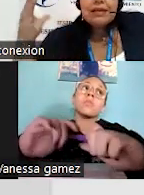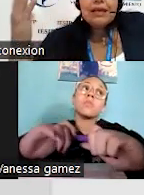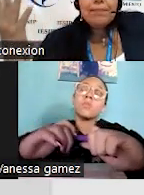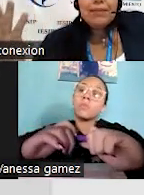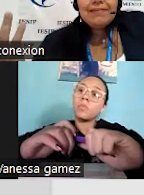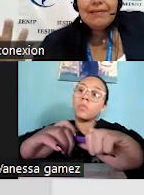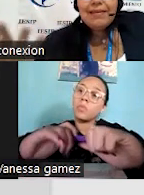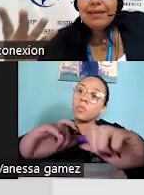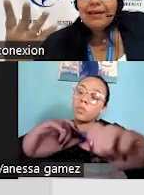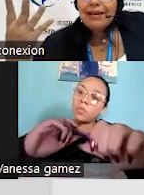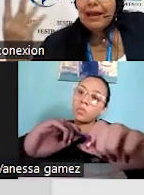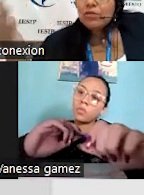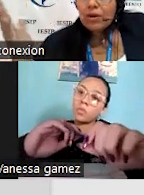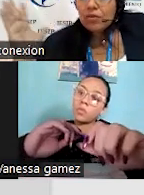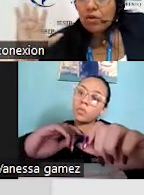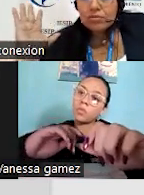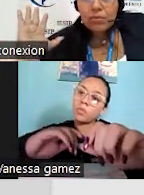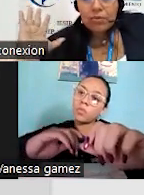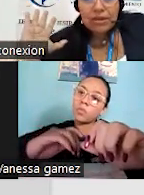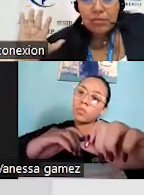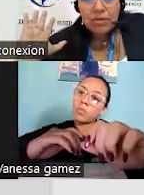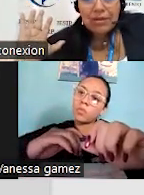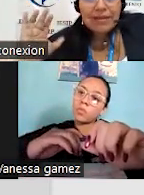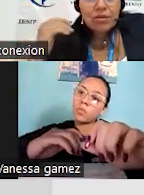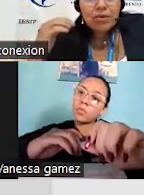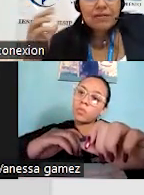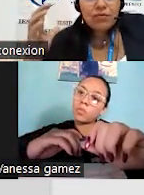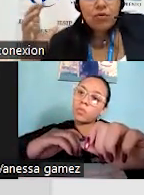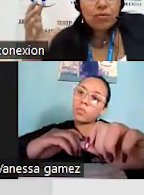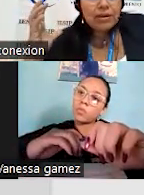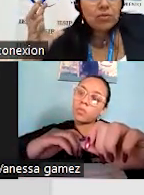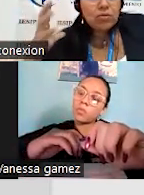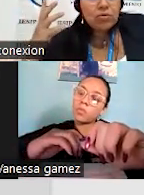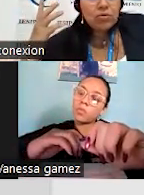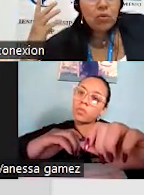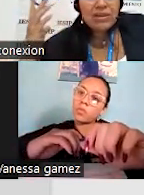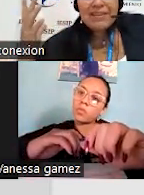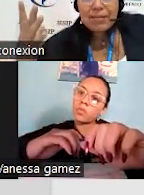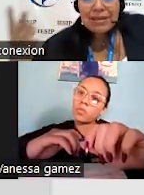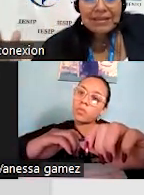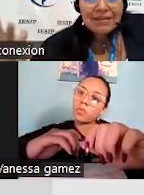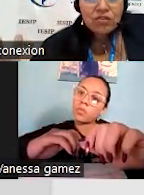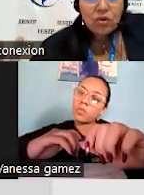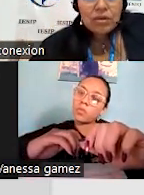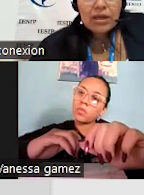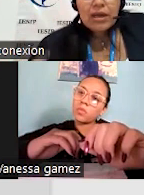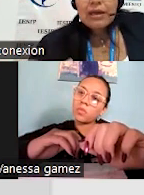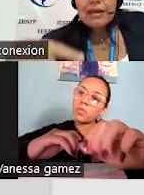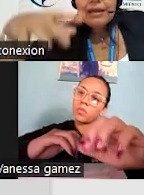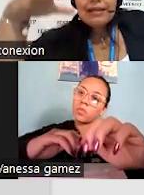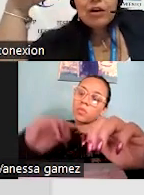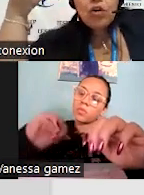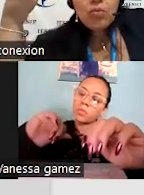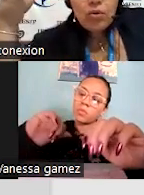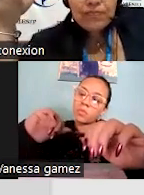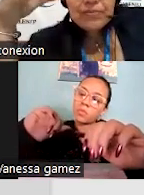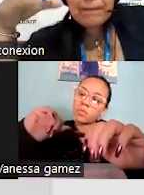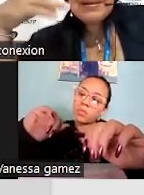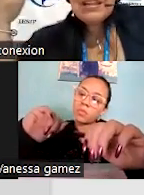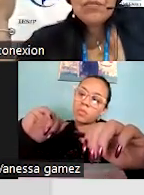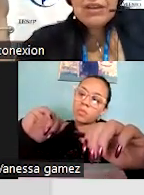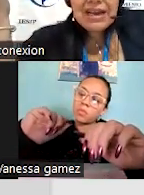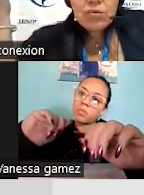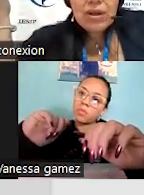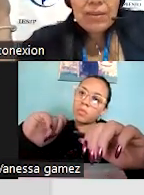especie de actuación. Podríamos decirlo de esa forma, una dramatización de cómo